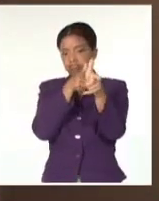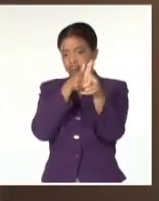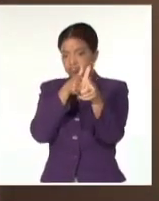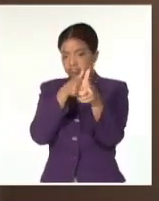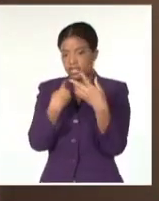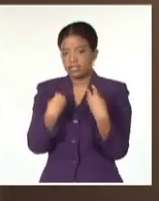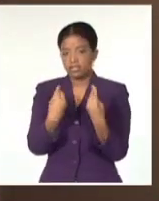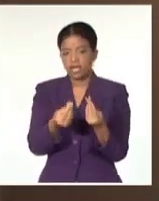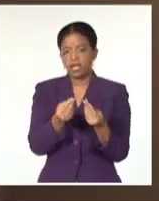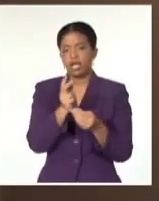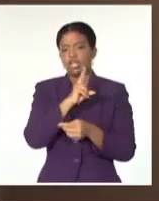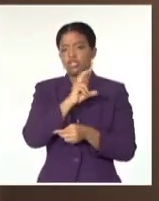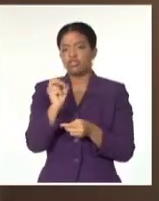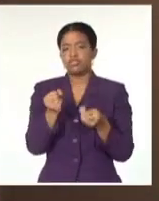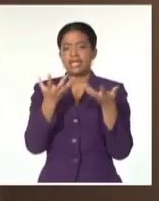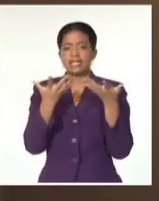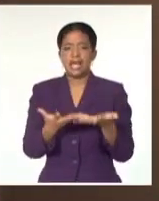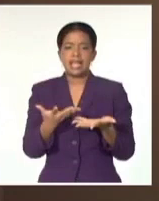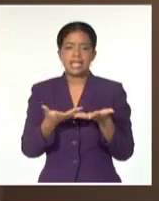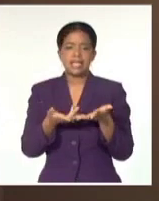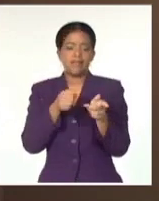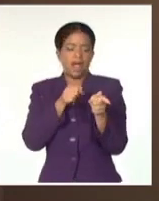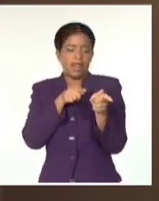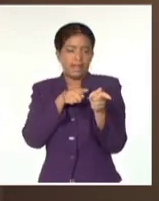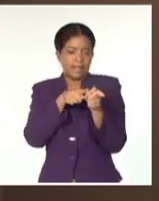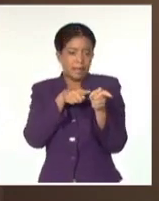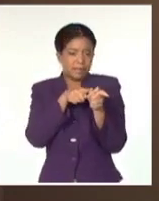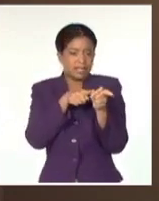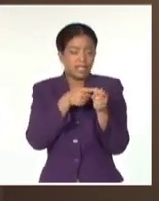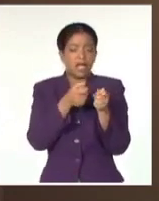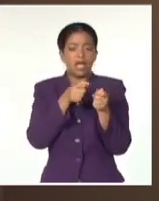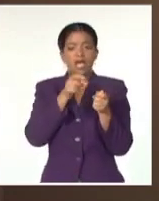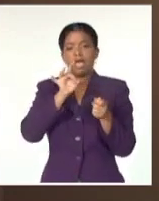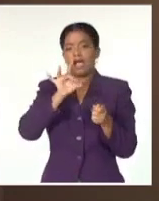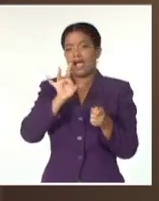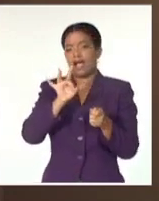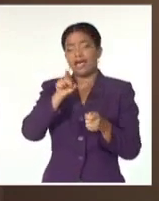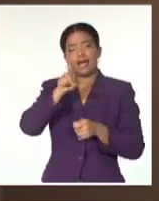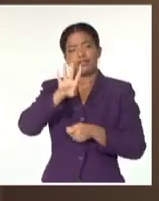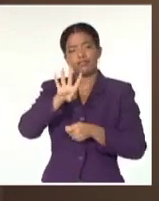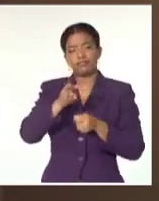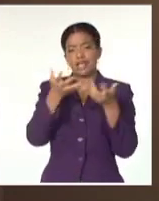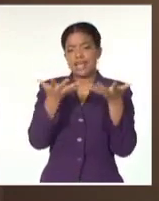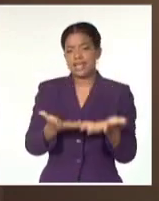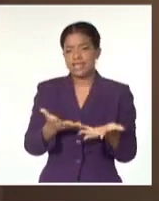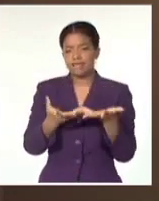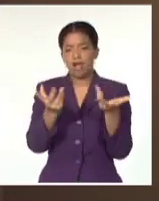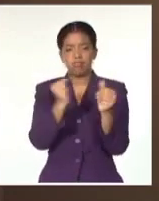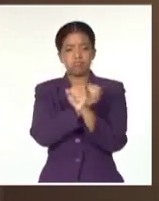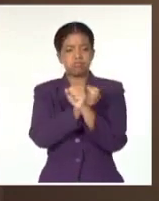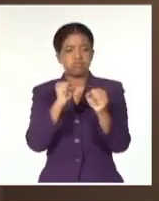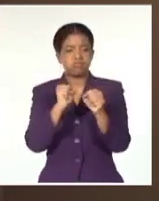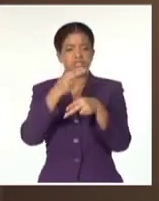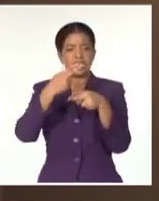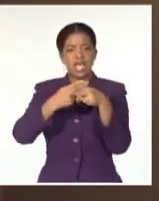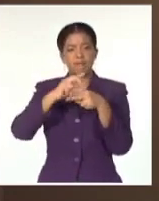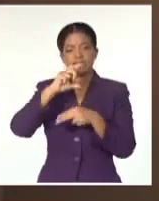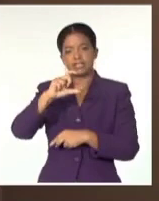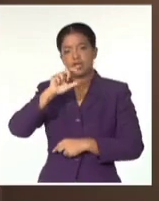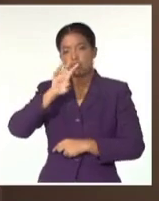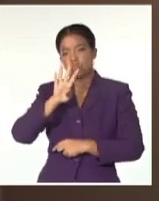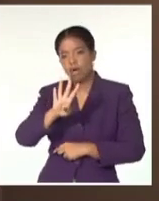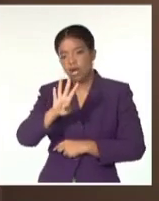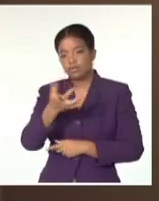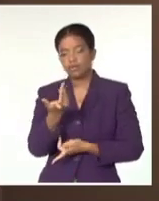200 libras de dinamita, 14 libras del explosivo C4, cerca de 4.000 pies de cable destinado a